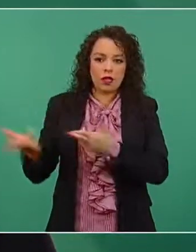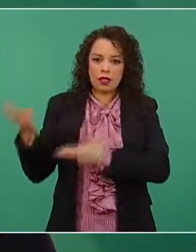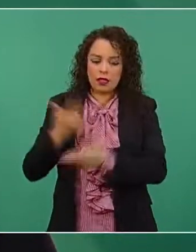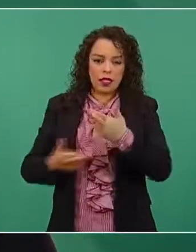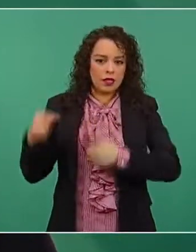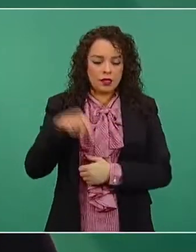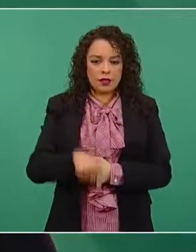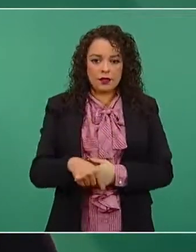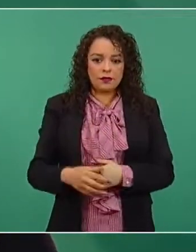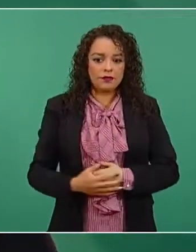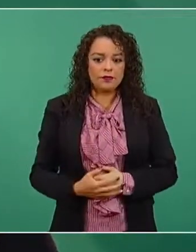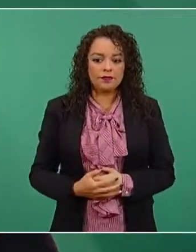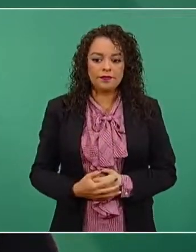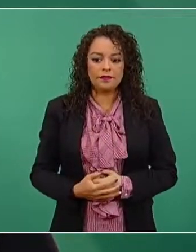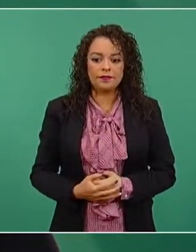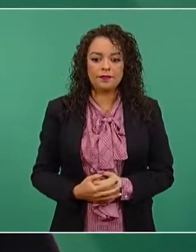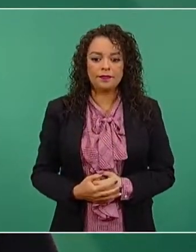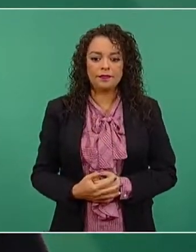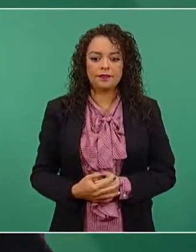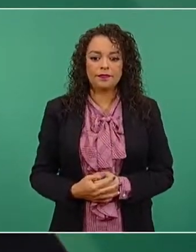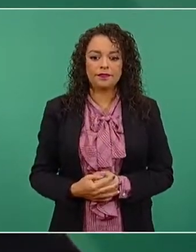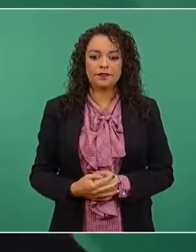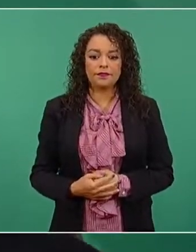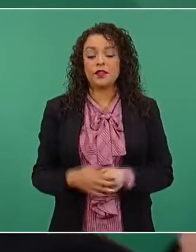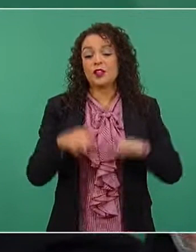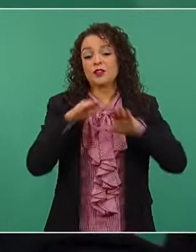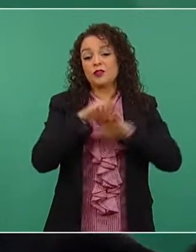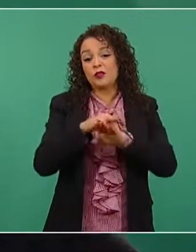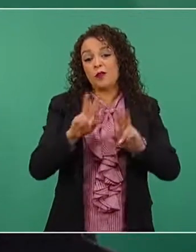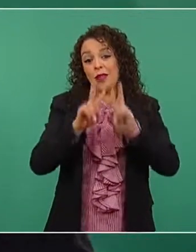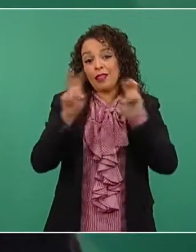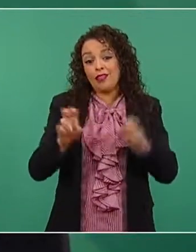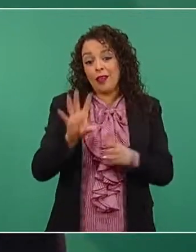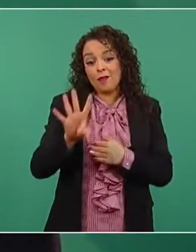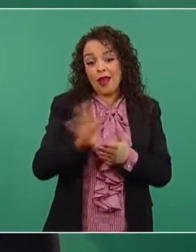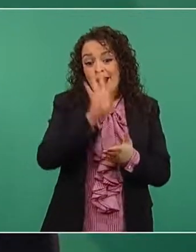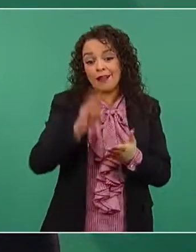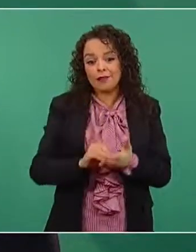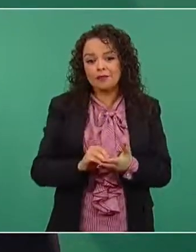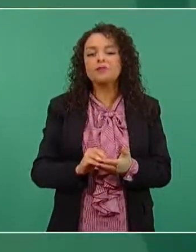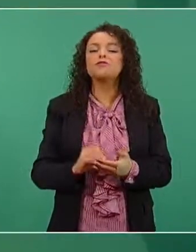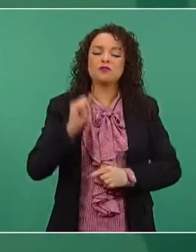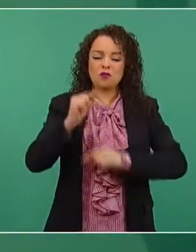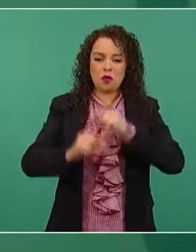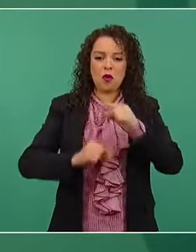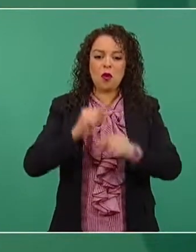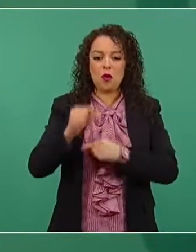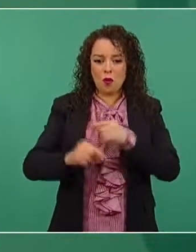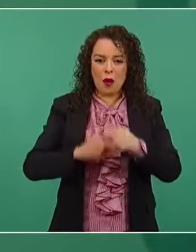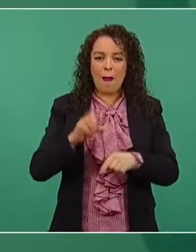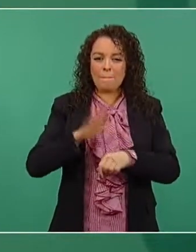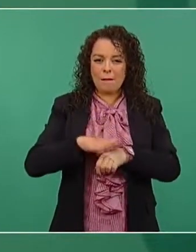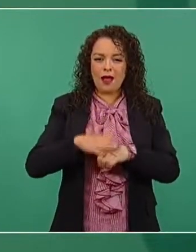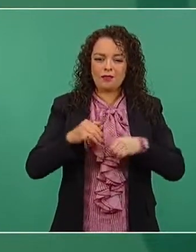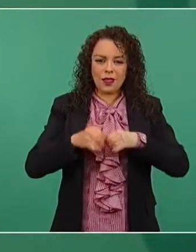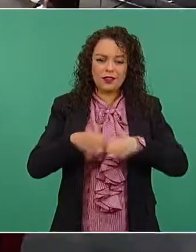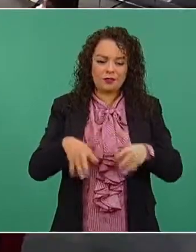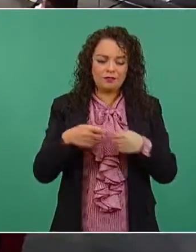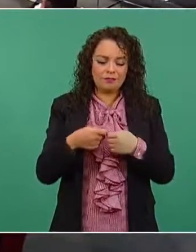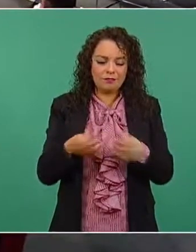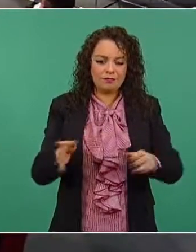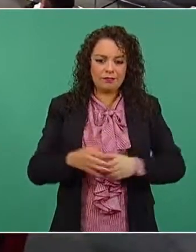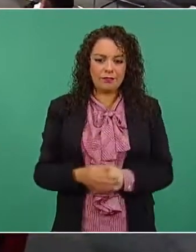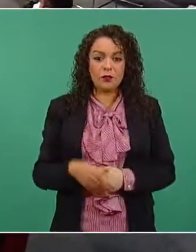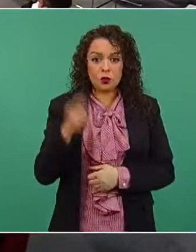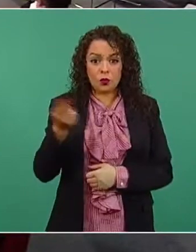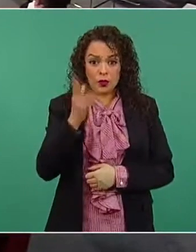En cuanto a lo de la boda, pues ahí van a ir saliendo las cosas. ¿Usted habló con Santiago Nieto ya de este